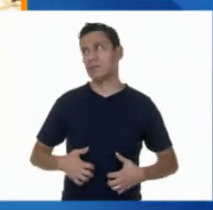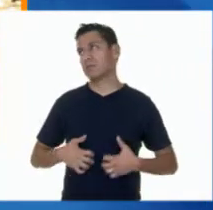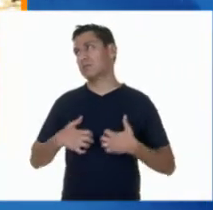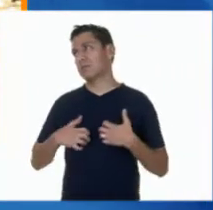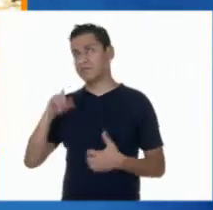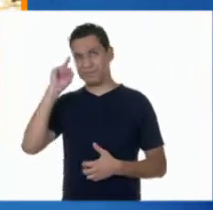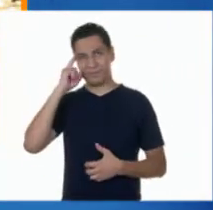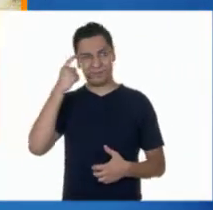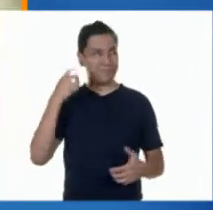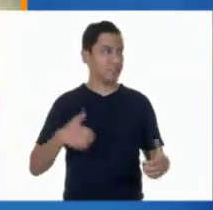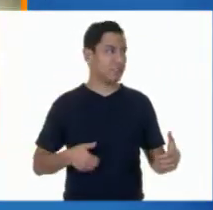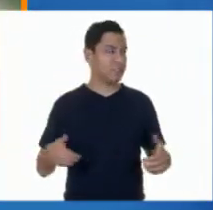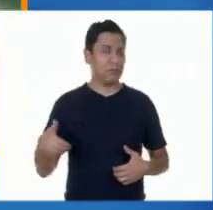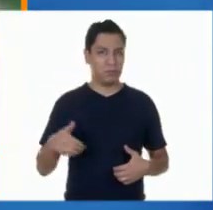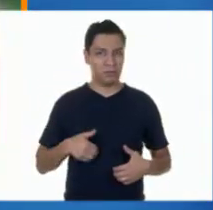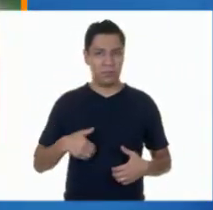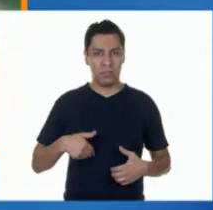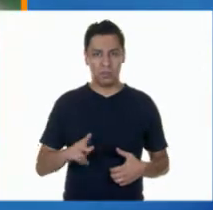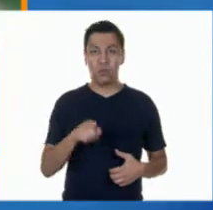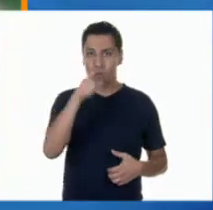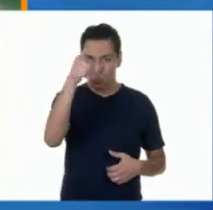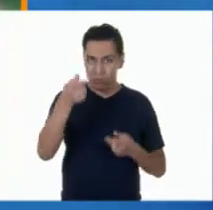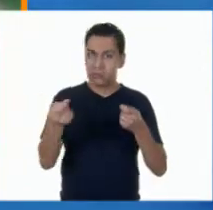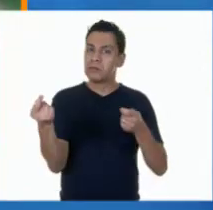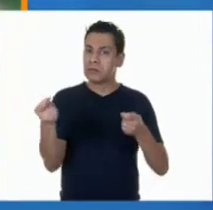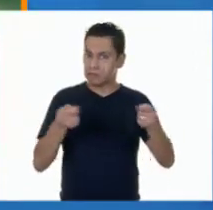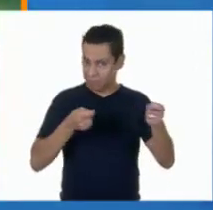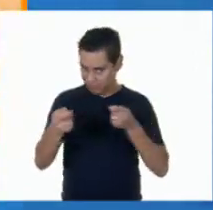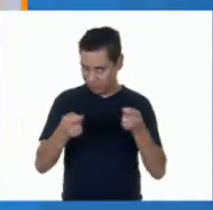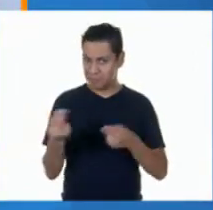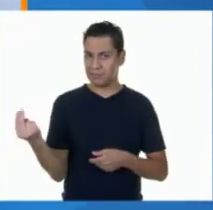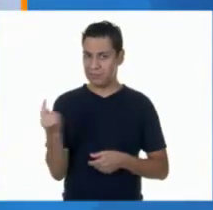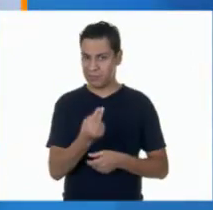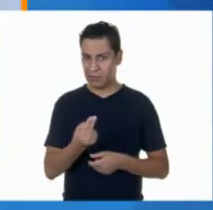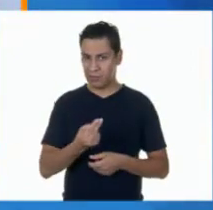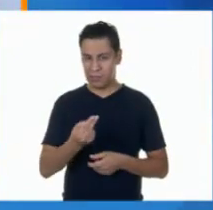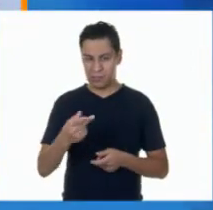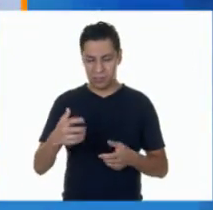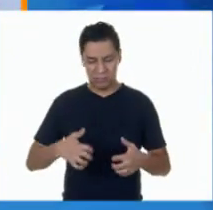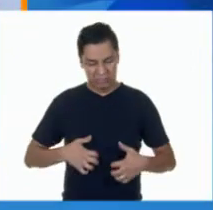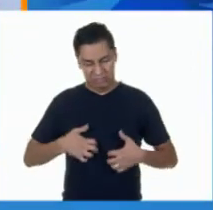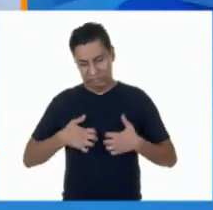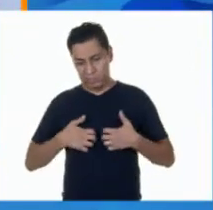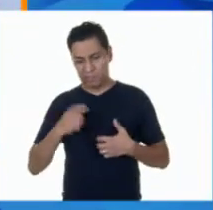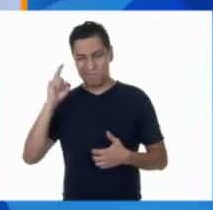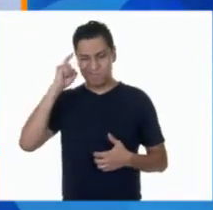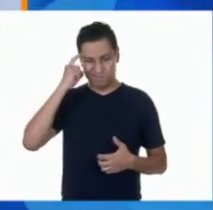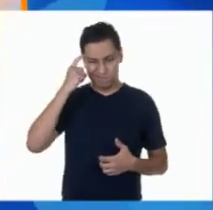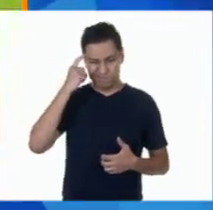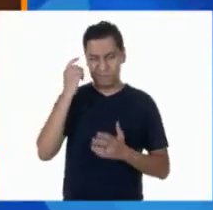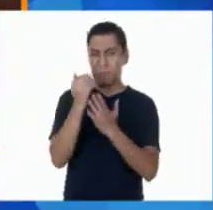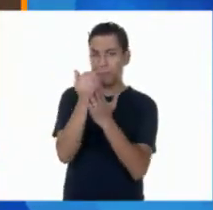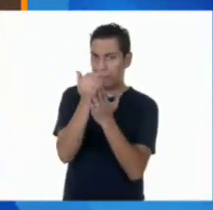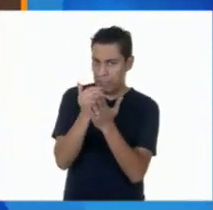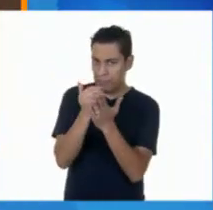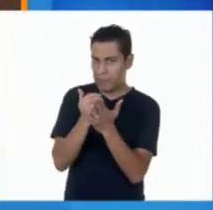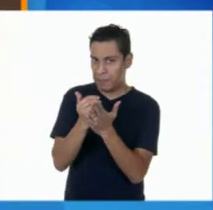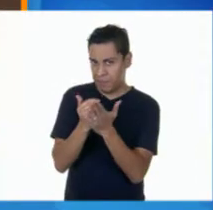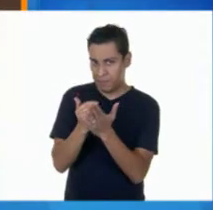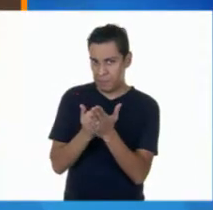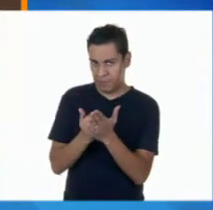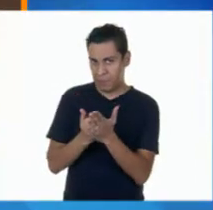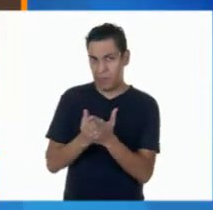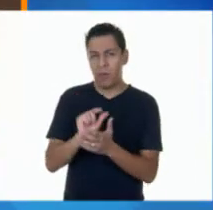si manejamos o regulamos de forma adecuada nuestra tristeza, podremos pasar a tan solo estar desanimados, lo cual es una